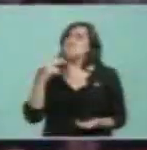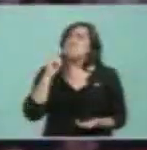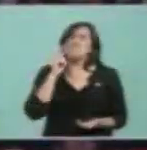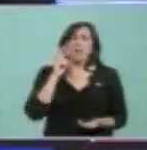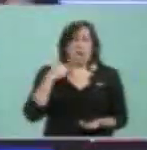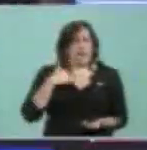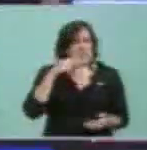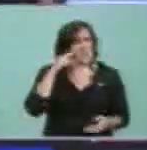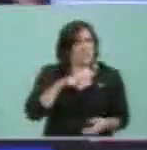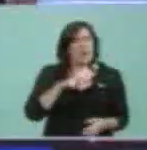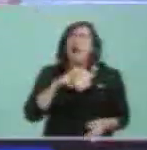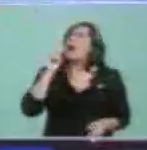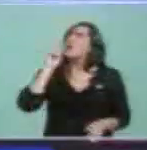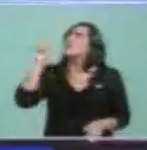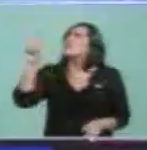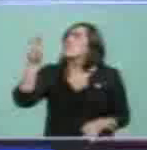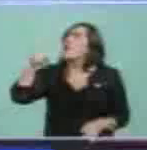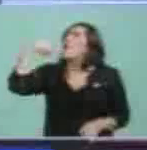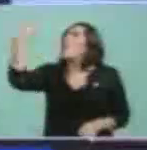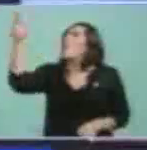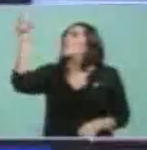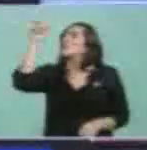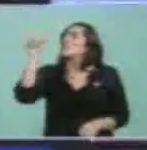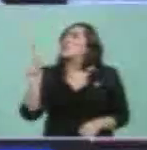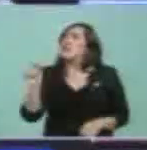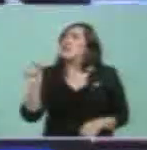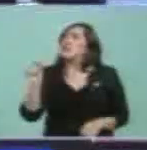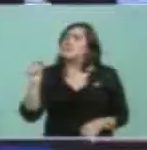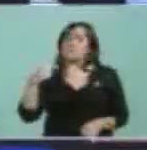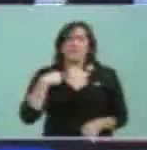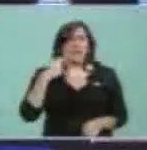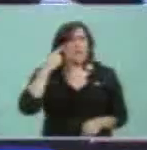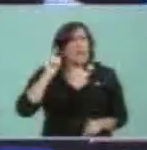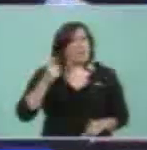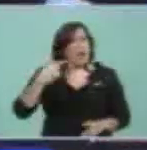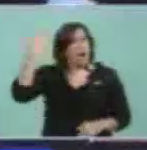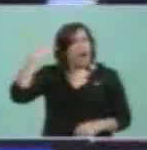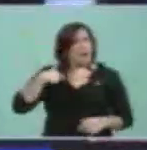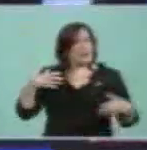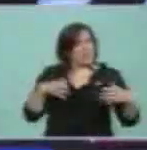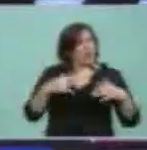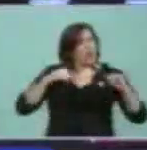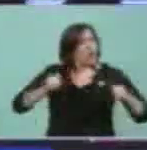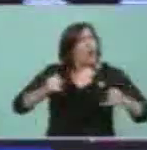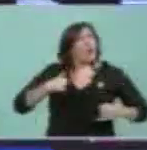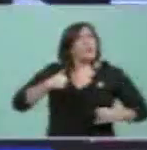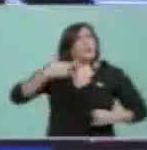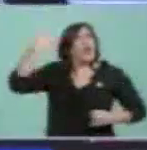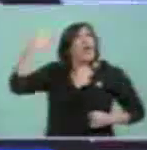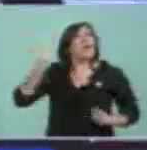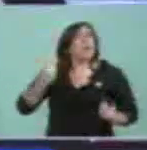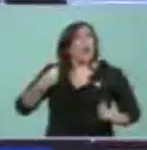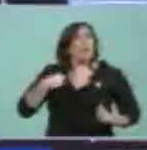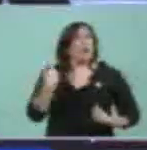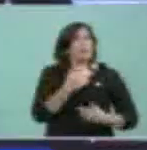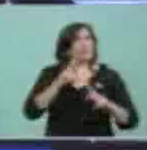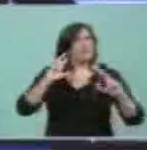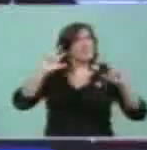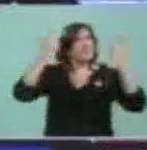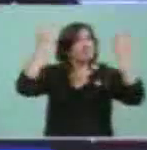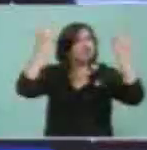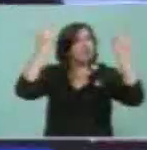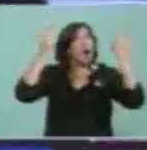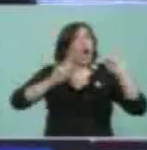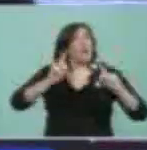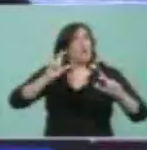países del mundo y cuando uno recuerda inclusive su propia juventud, estábamos enojados y teníamos razones para estar enojados, algunos se pasaron